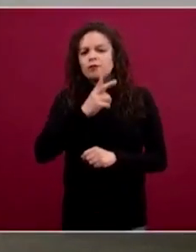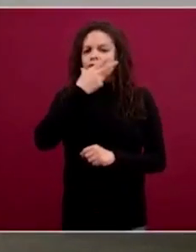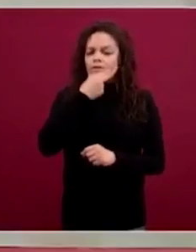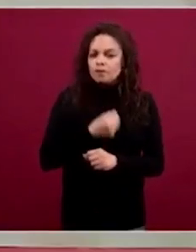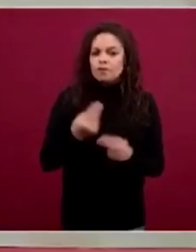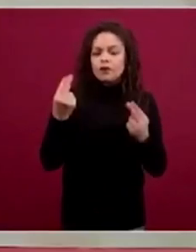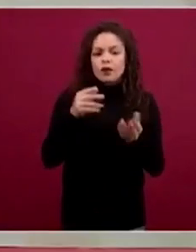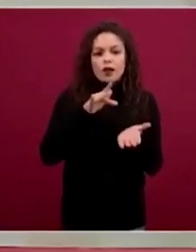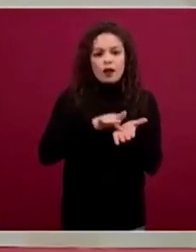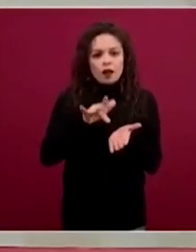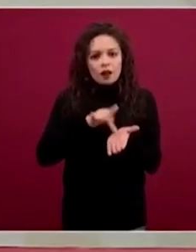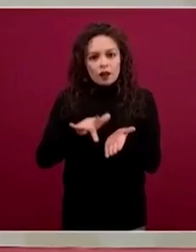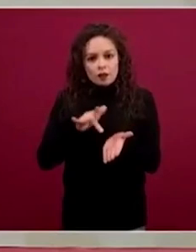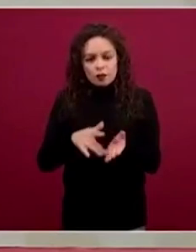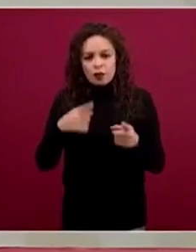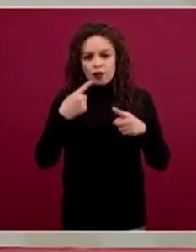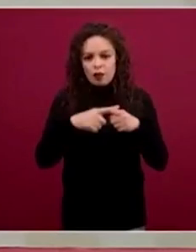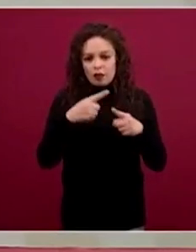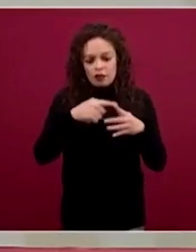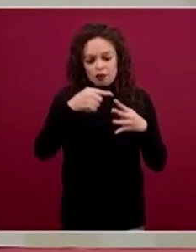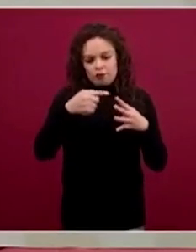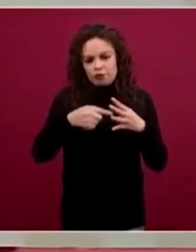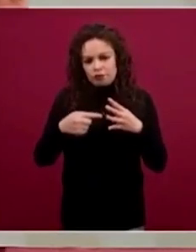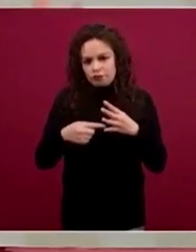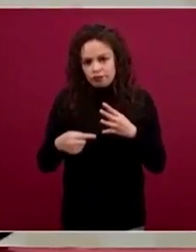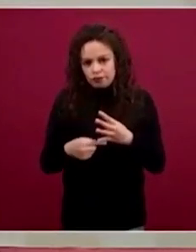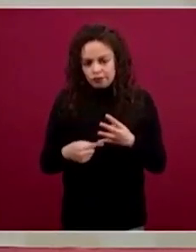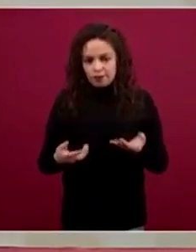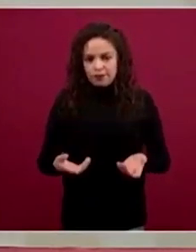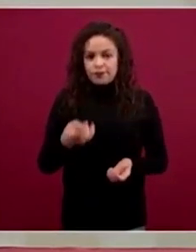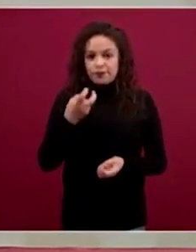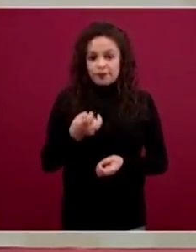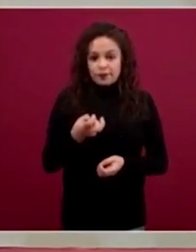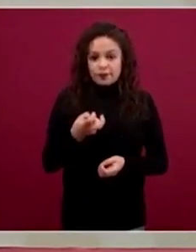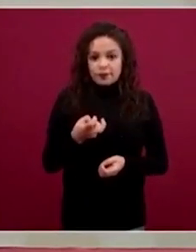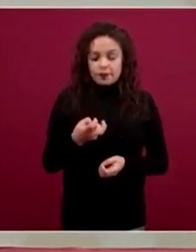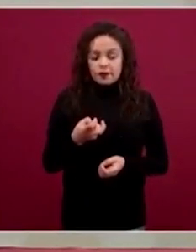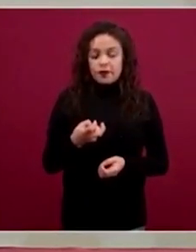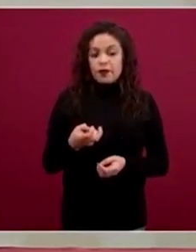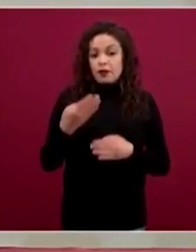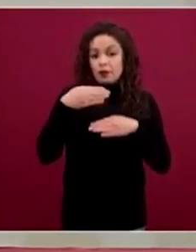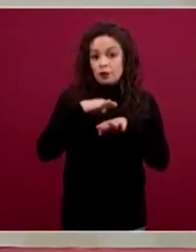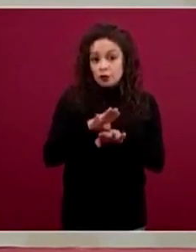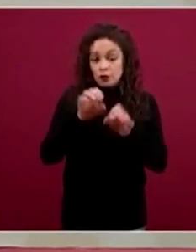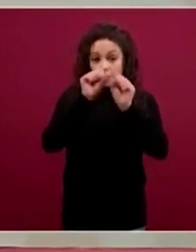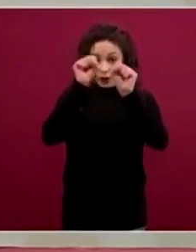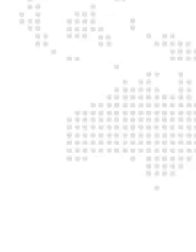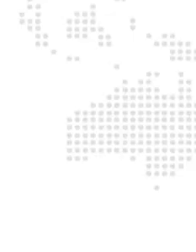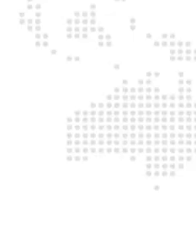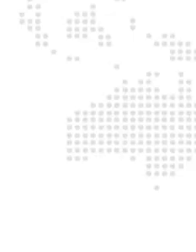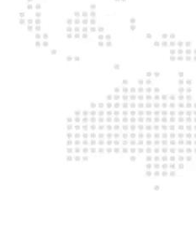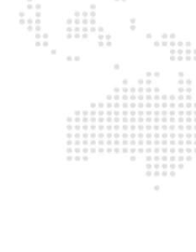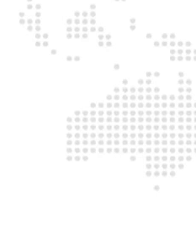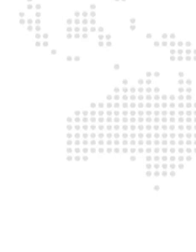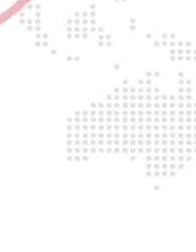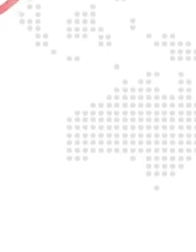una serie de aspectos que tienen que ver con la operación más allá del Sistema Nacional de Salud. Gracias.